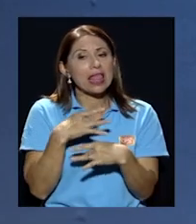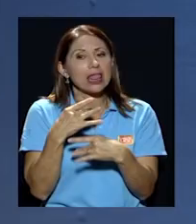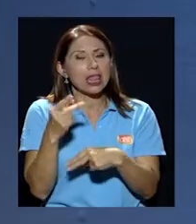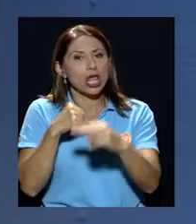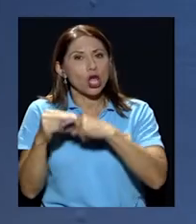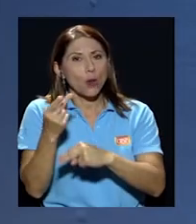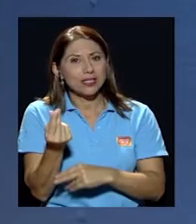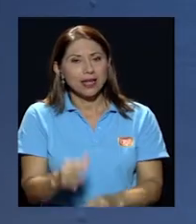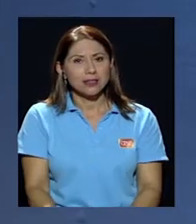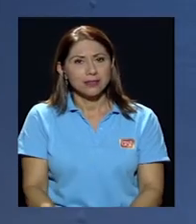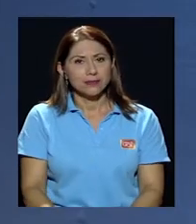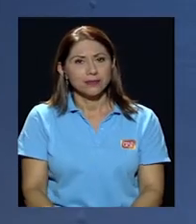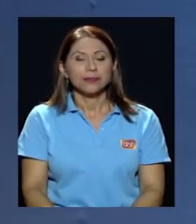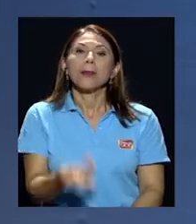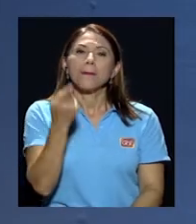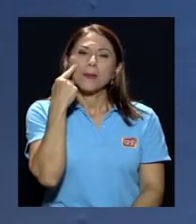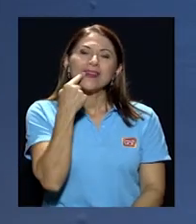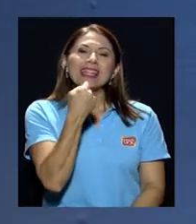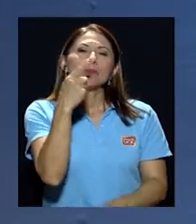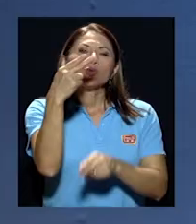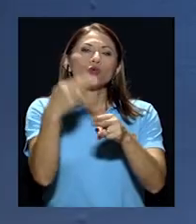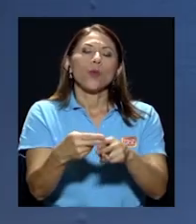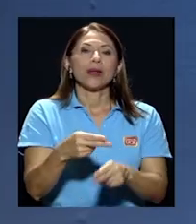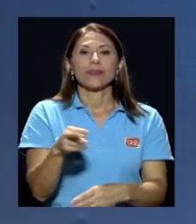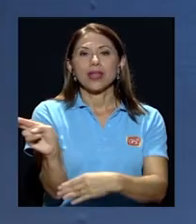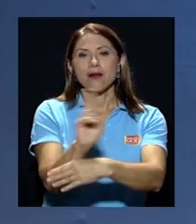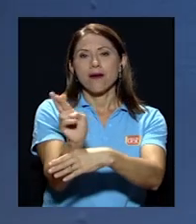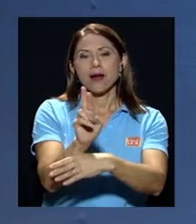vamos a ver cojamos un nombre Repretel